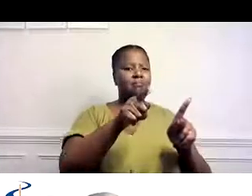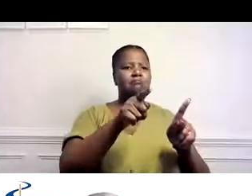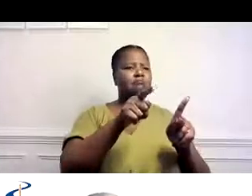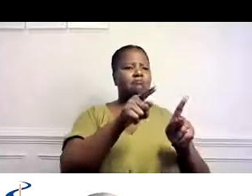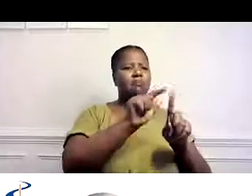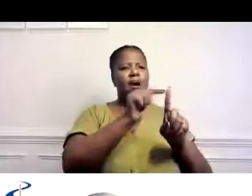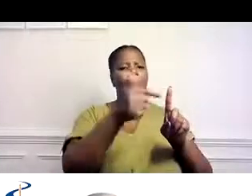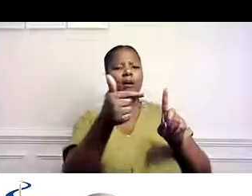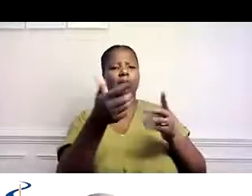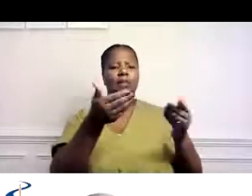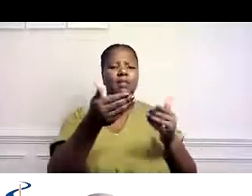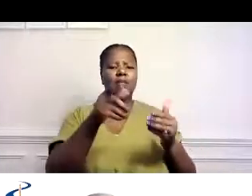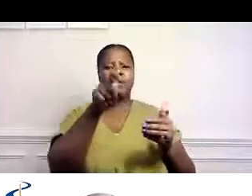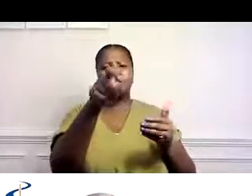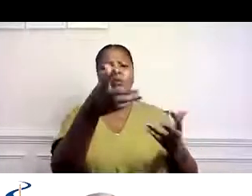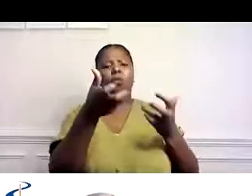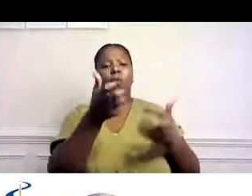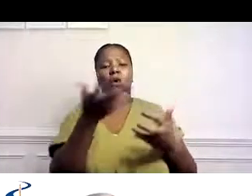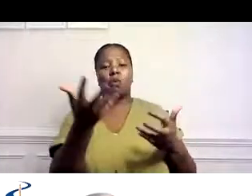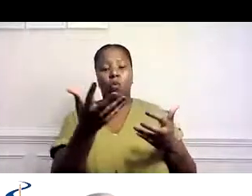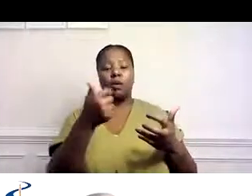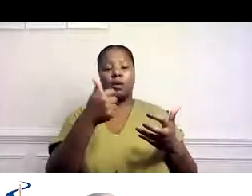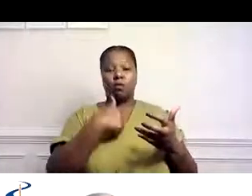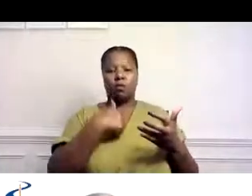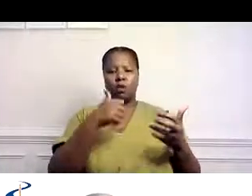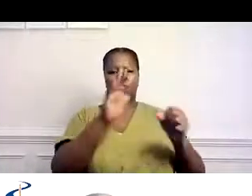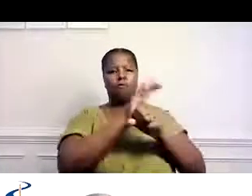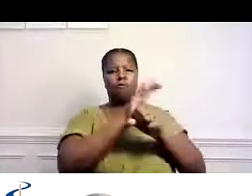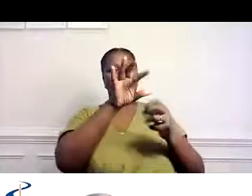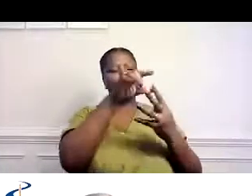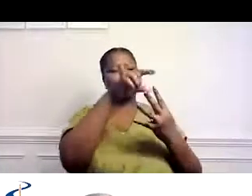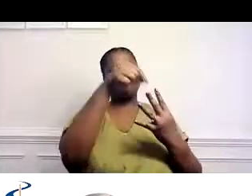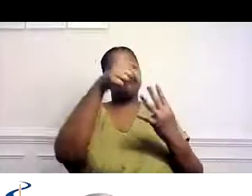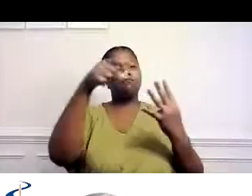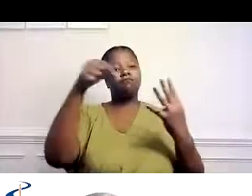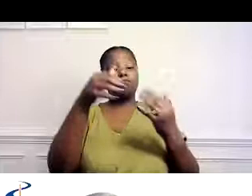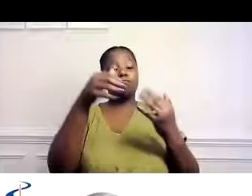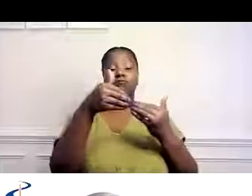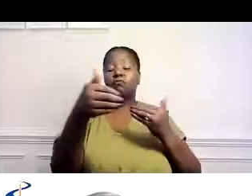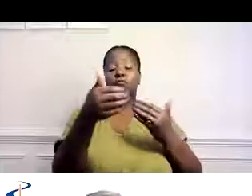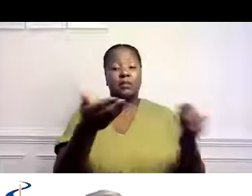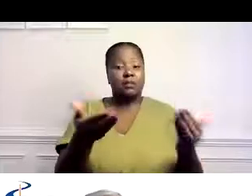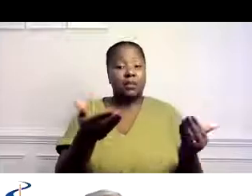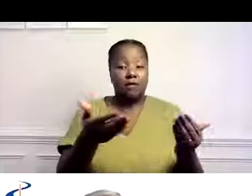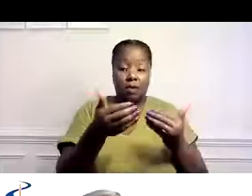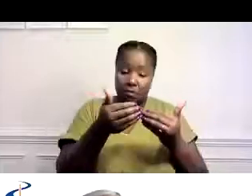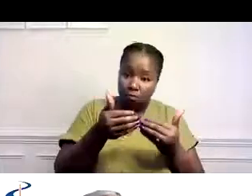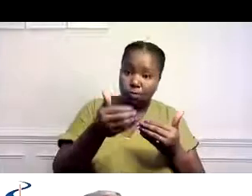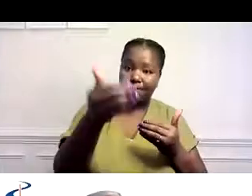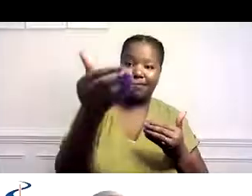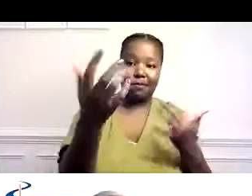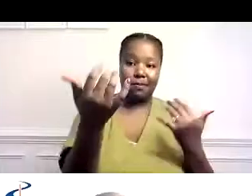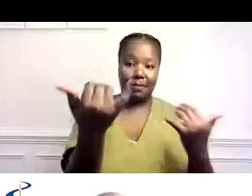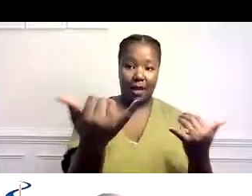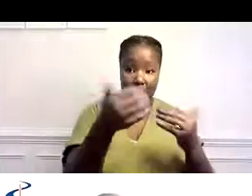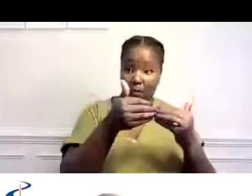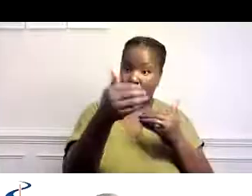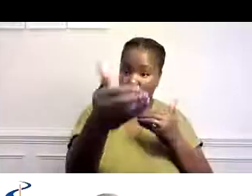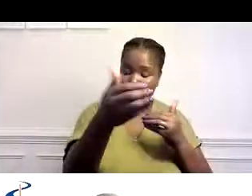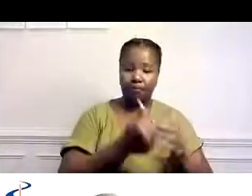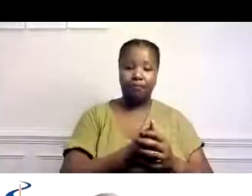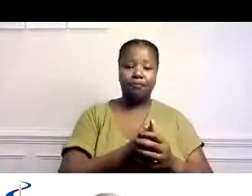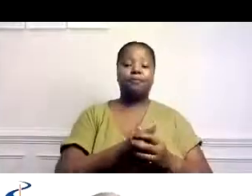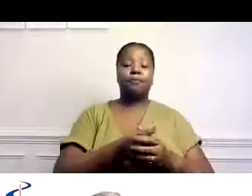alternativo esta persona quiera usar. Y este es un revisor general de las opciones que una persona puede elegir ahora y de ahora